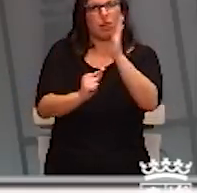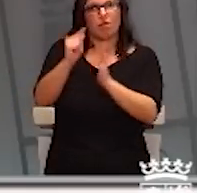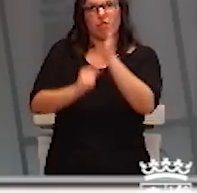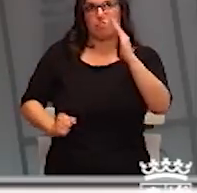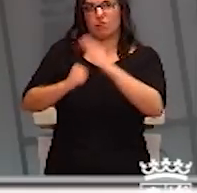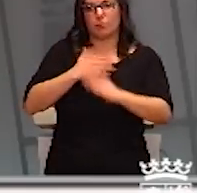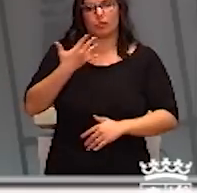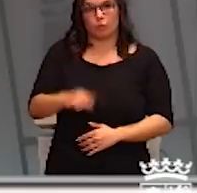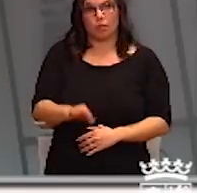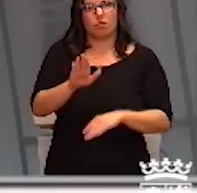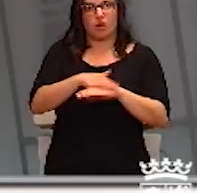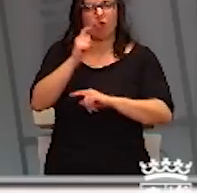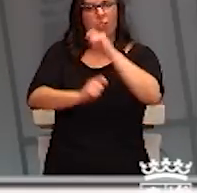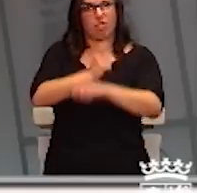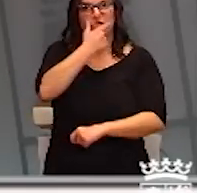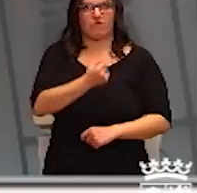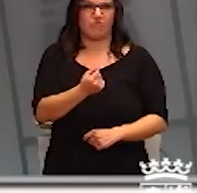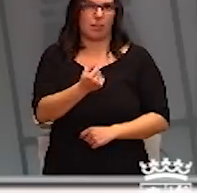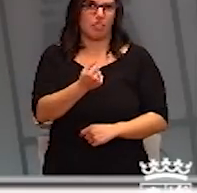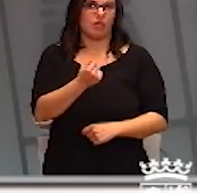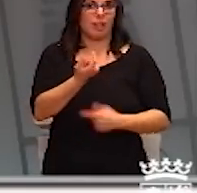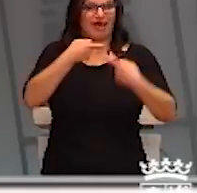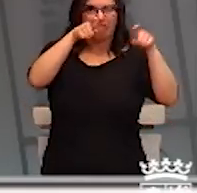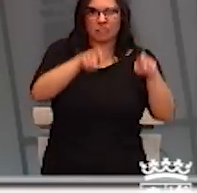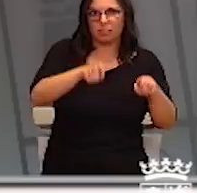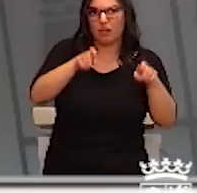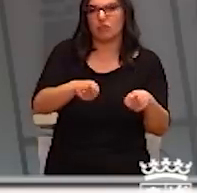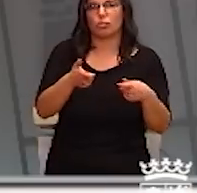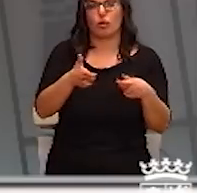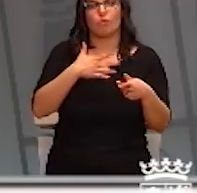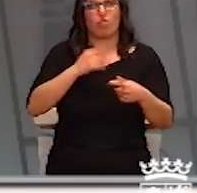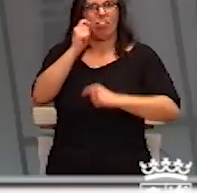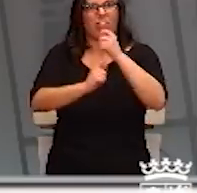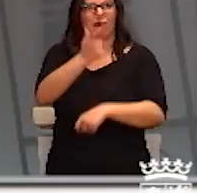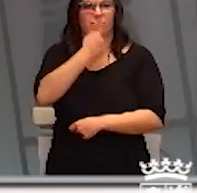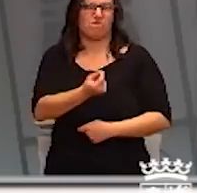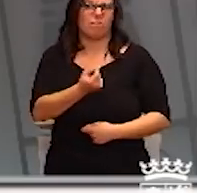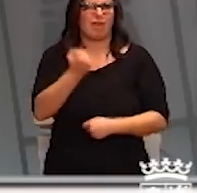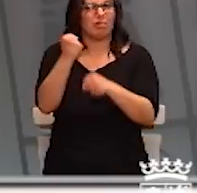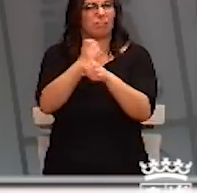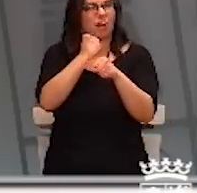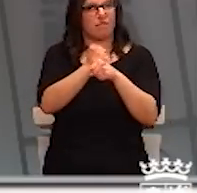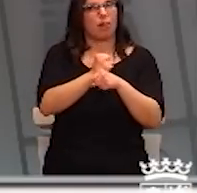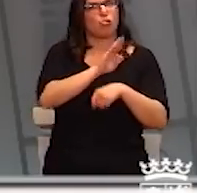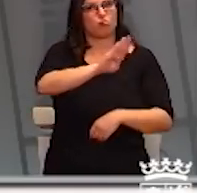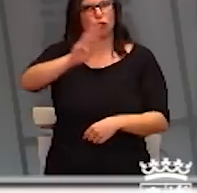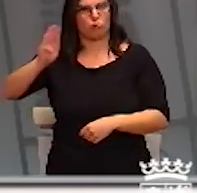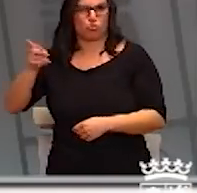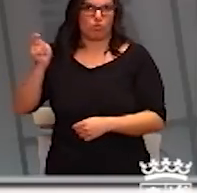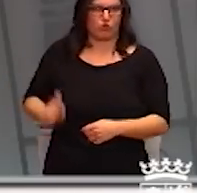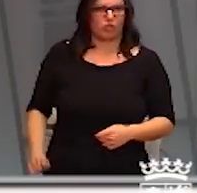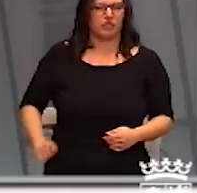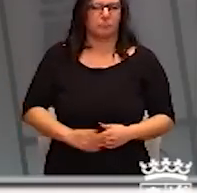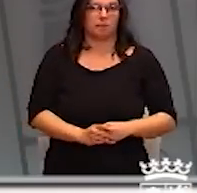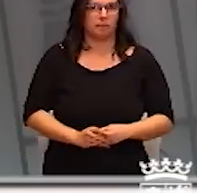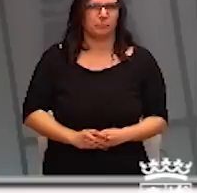para facilitar los descansos y para facilitar el trabajo de nuestros profesionales.